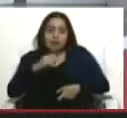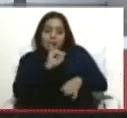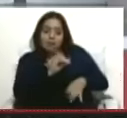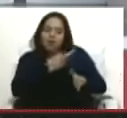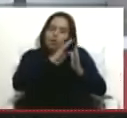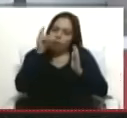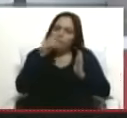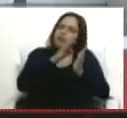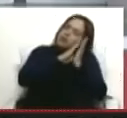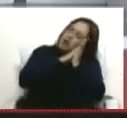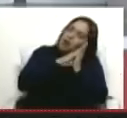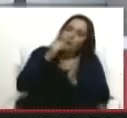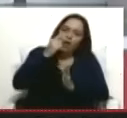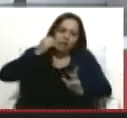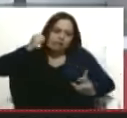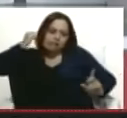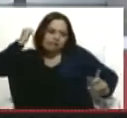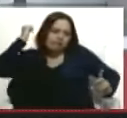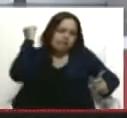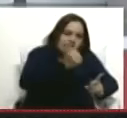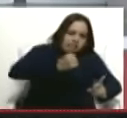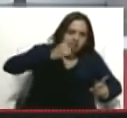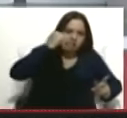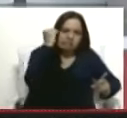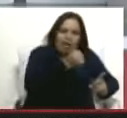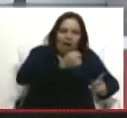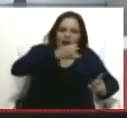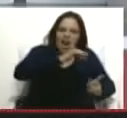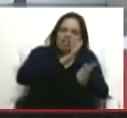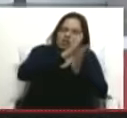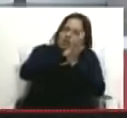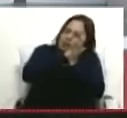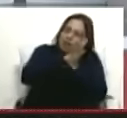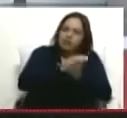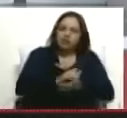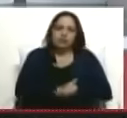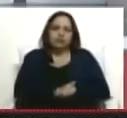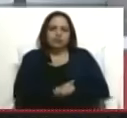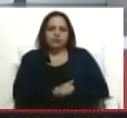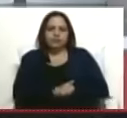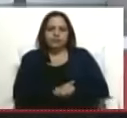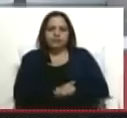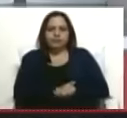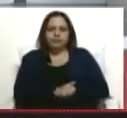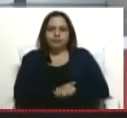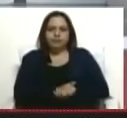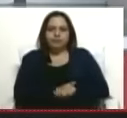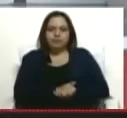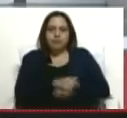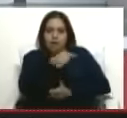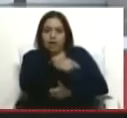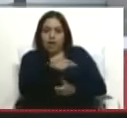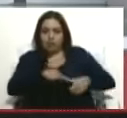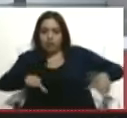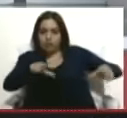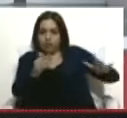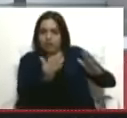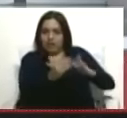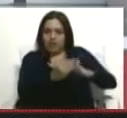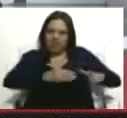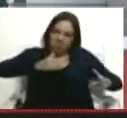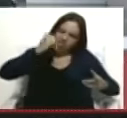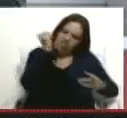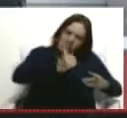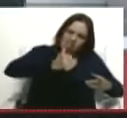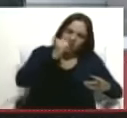en esa posición de estar dormido en esa sala. Posteriormente